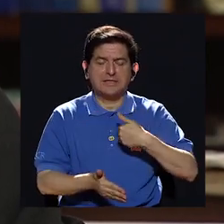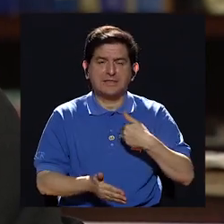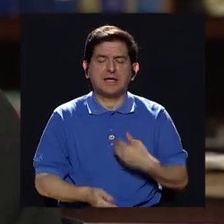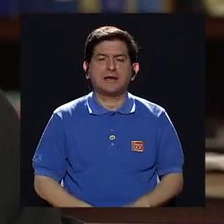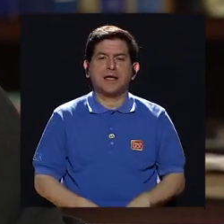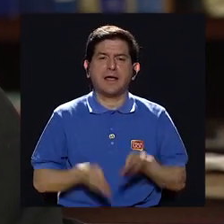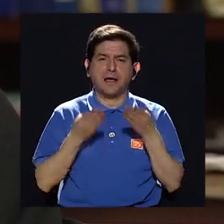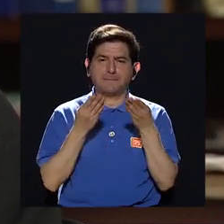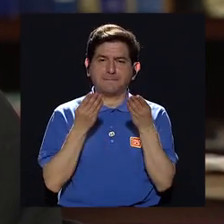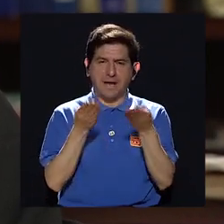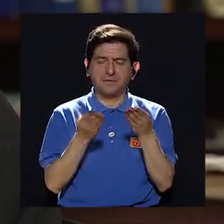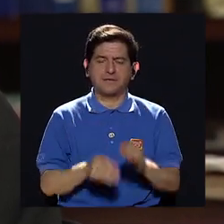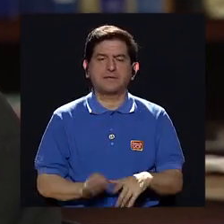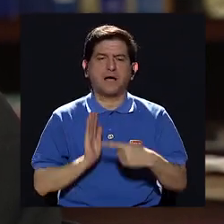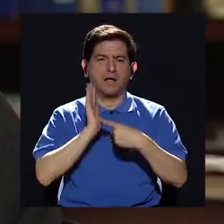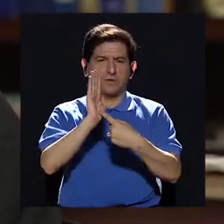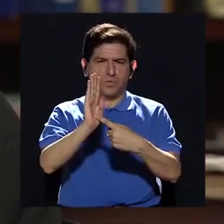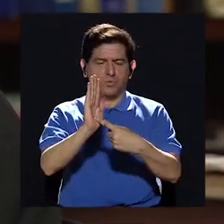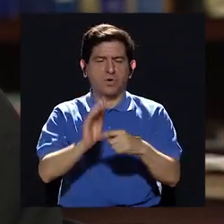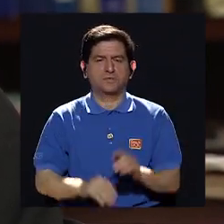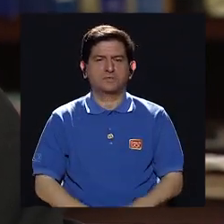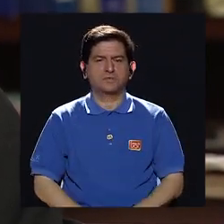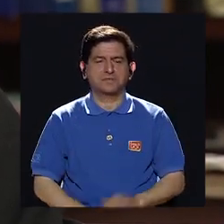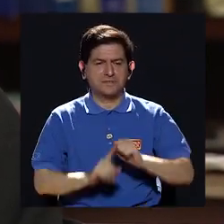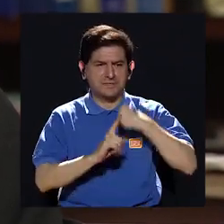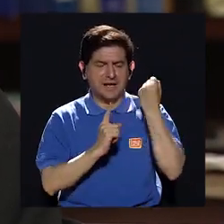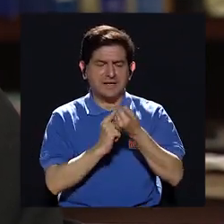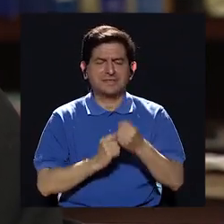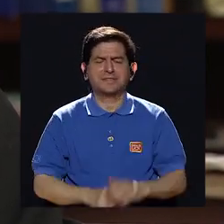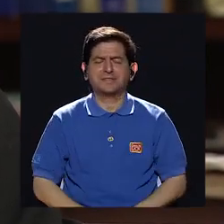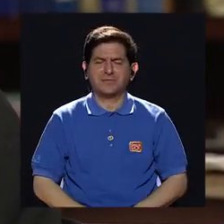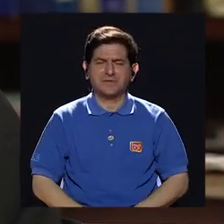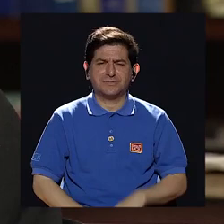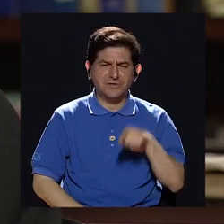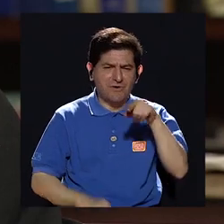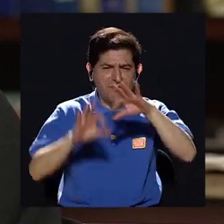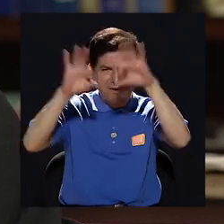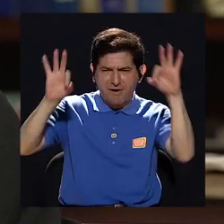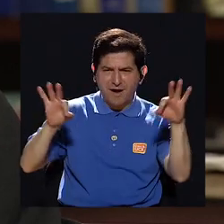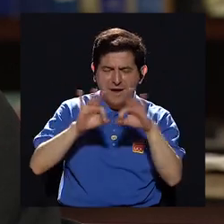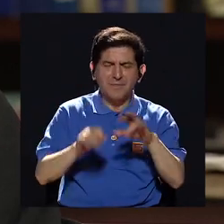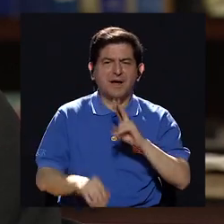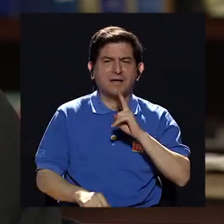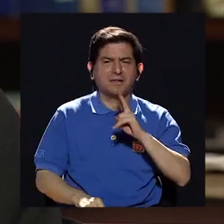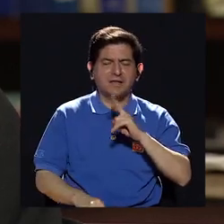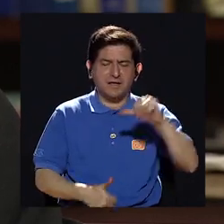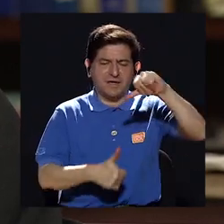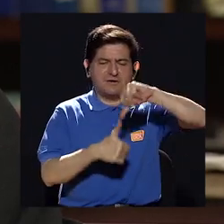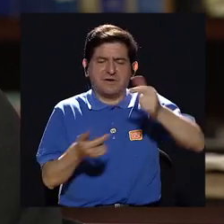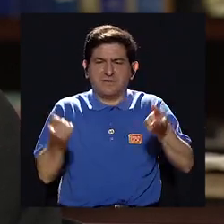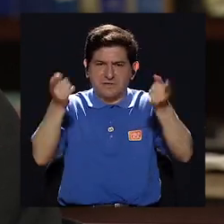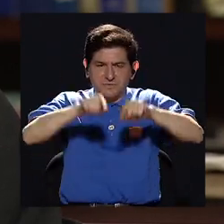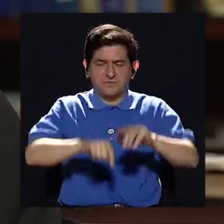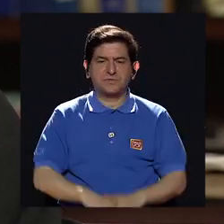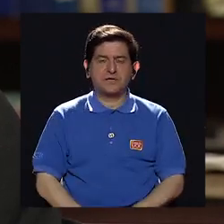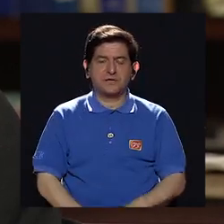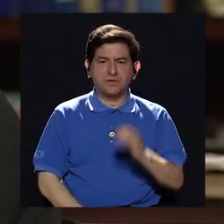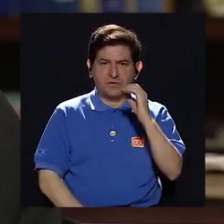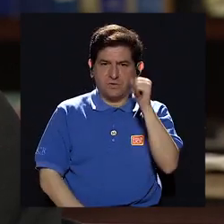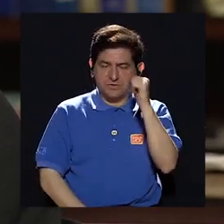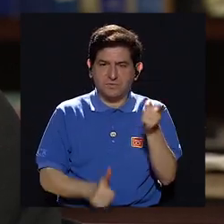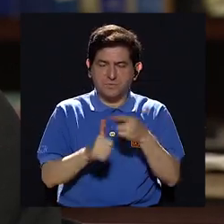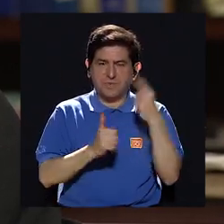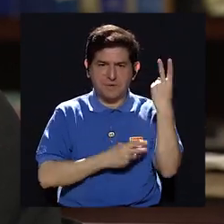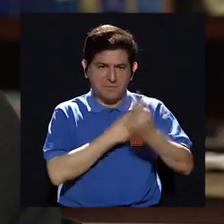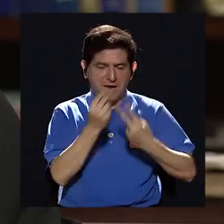obtienen un bachillerato. Eso muestra muchísimo en una imagen dinámica la realidad centroamericana. Don Oscar, su primera visita